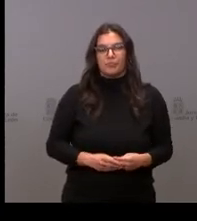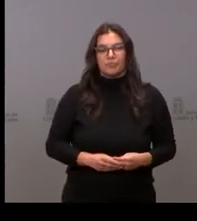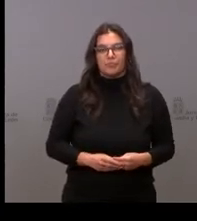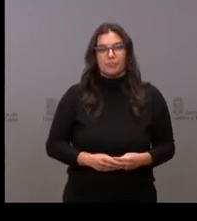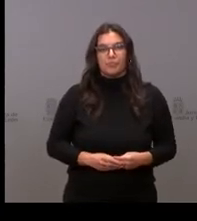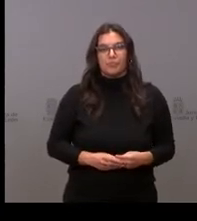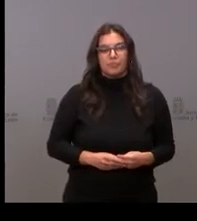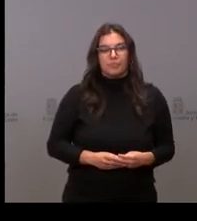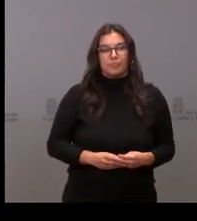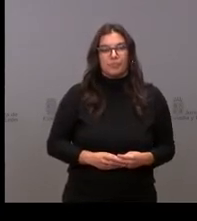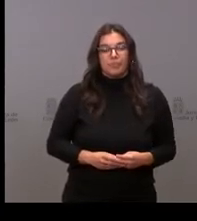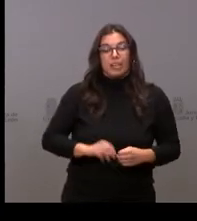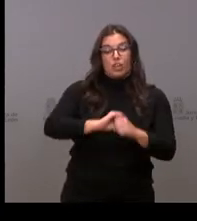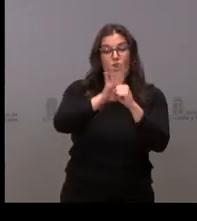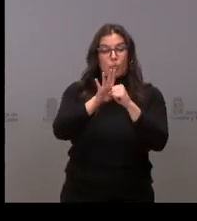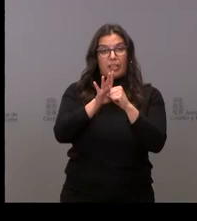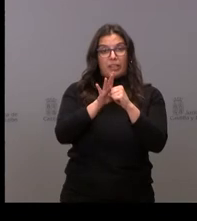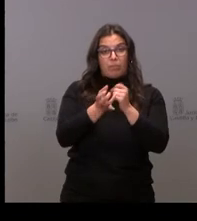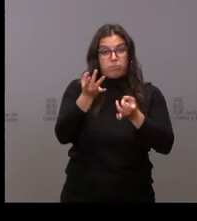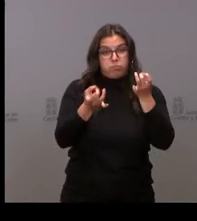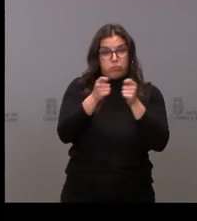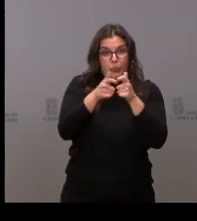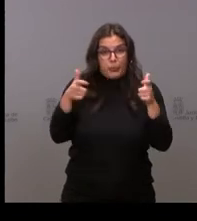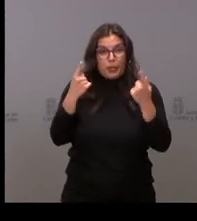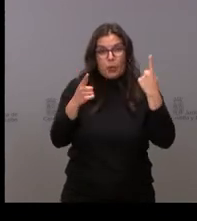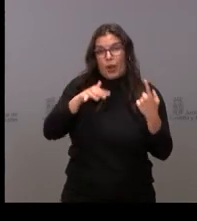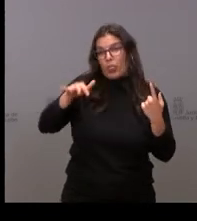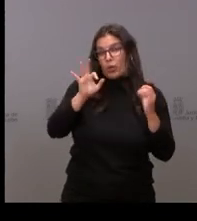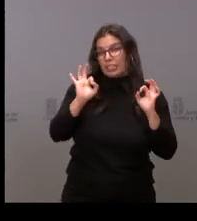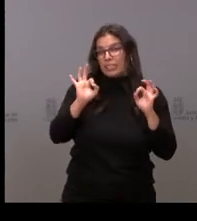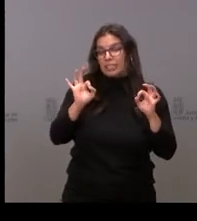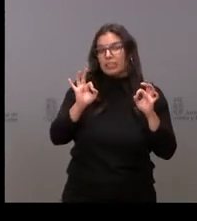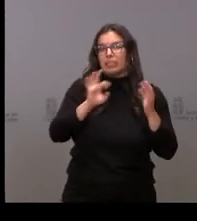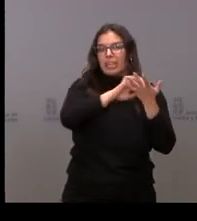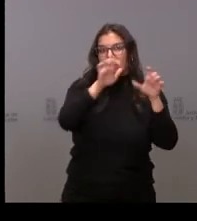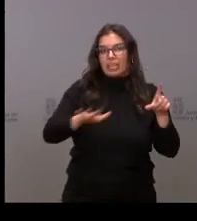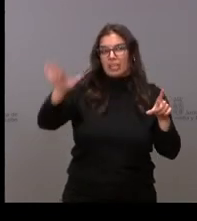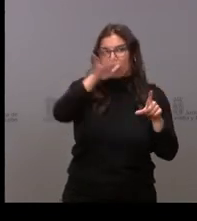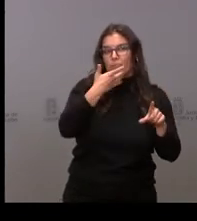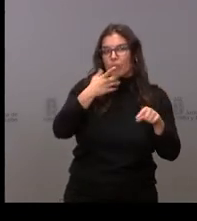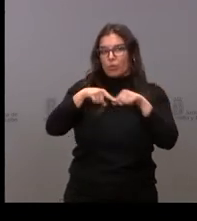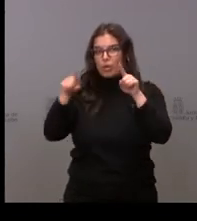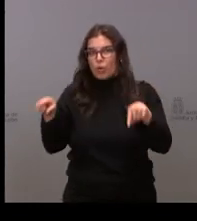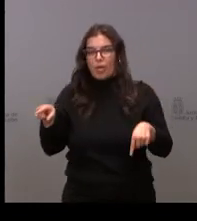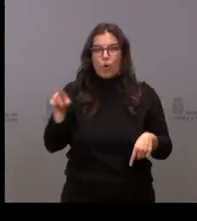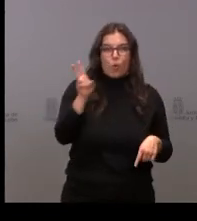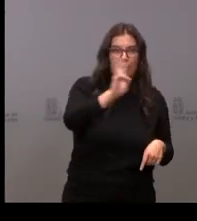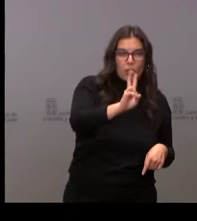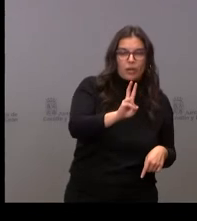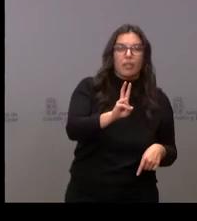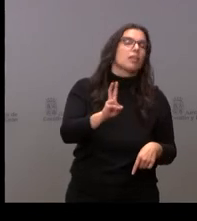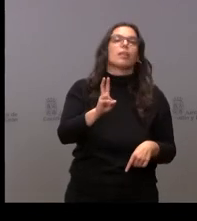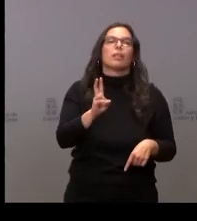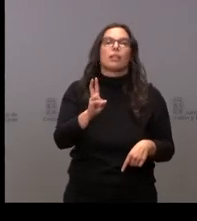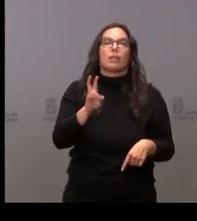brote de COVID en algunas zonas de Castilla y León, en Segúñe, en Valladolid, donde